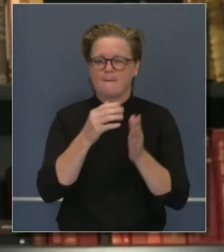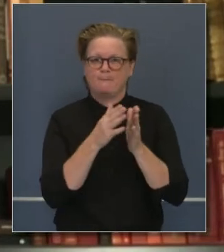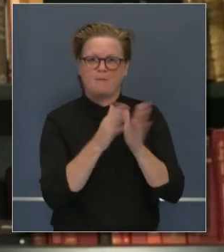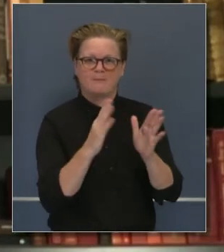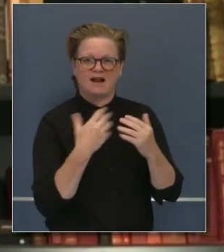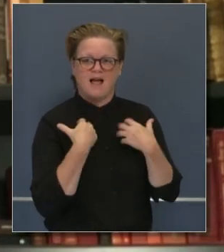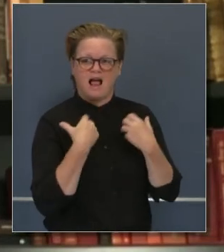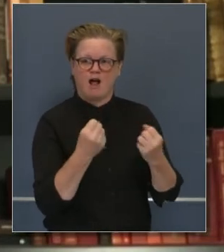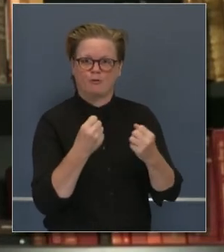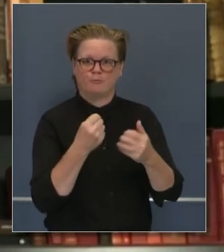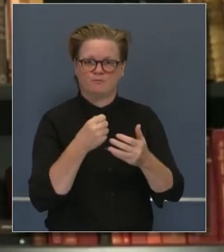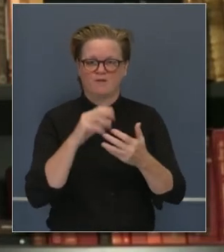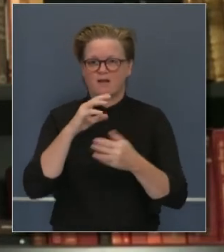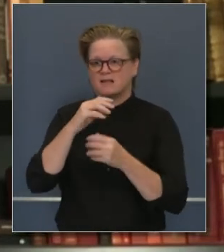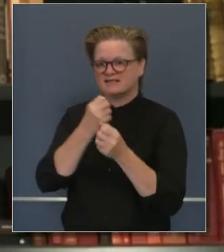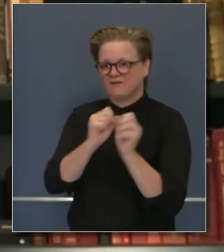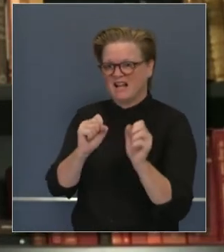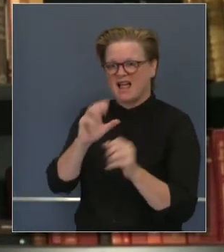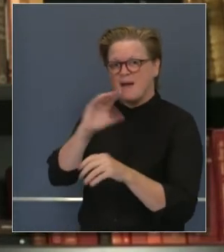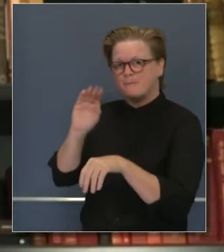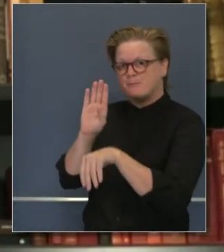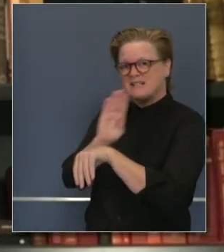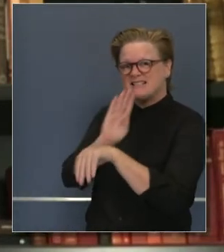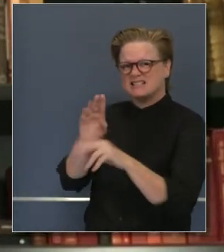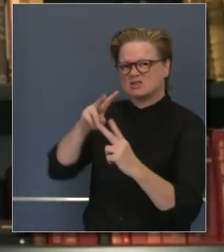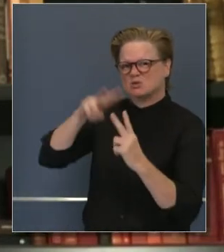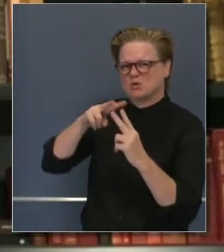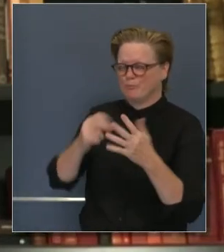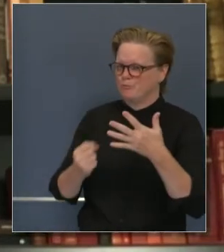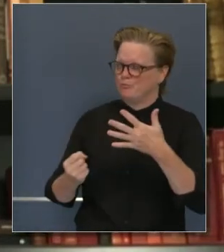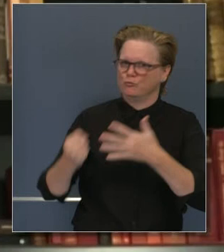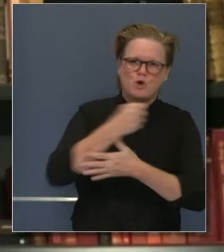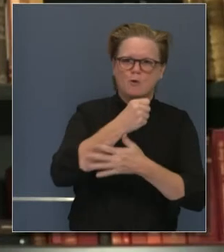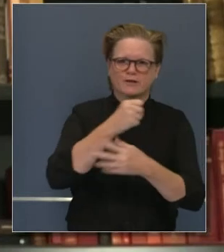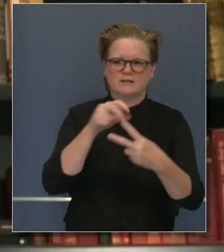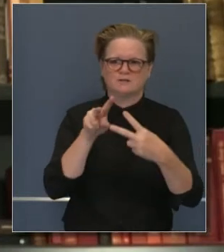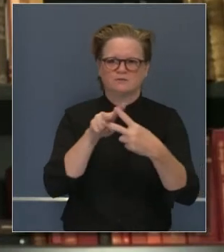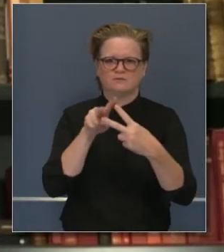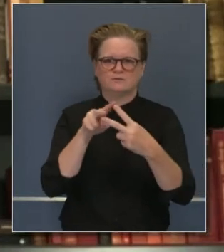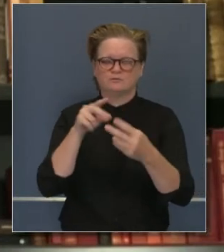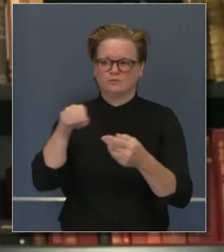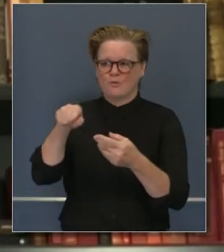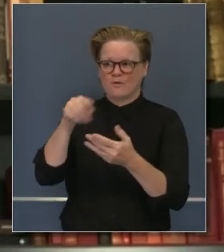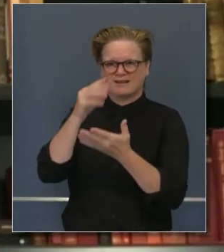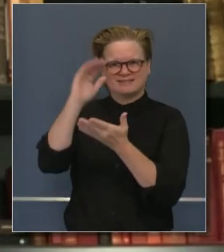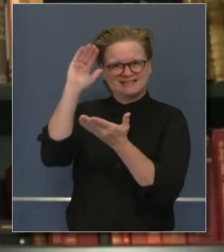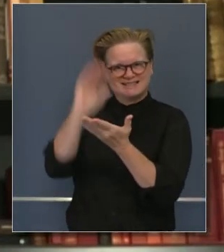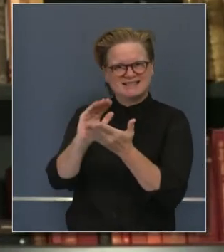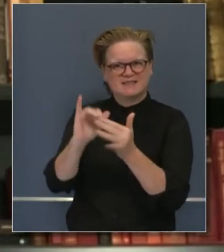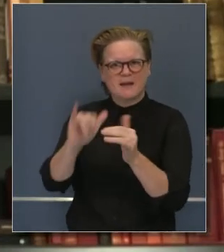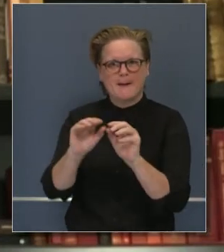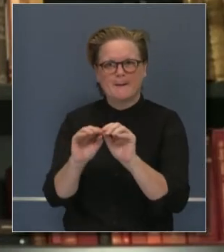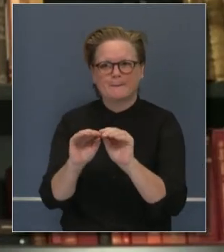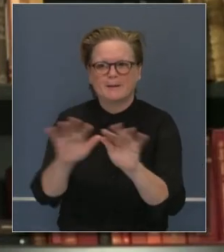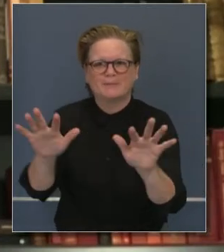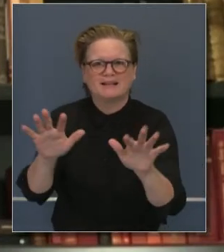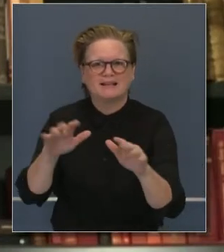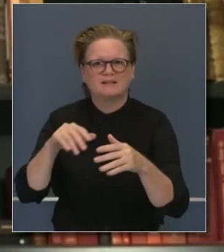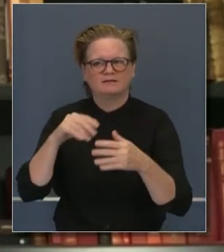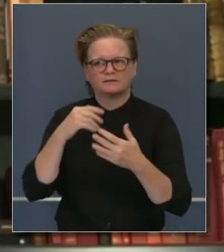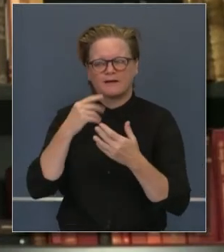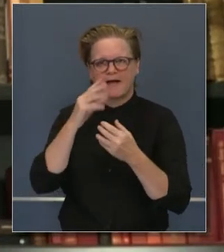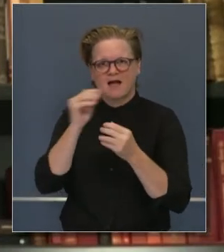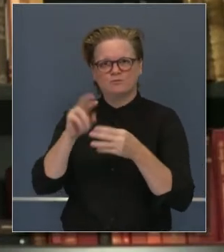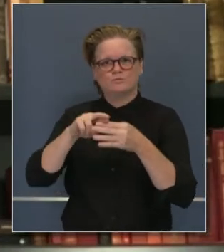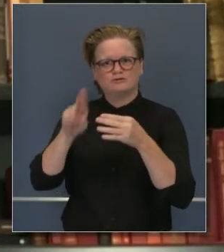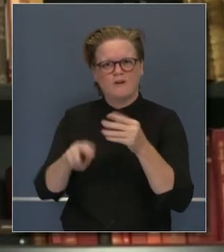general del público son la primera prioridad de nuestros condados. Los índices de transmisión seguirán siendo vigilados en tiempo real.